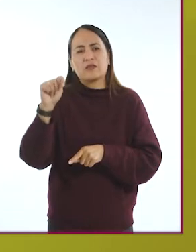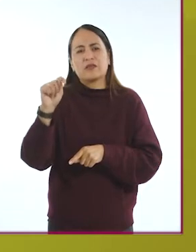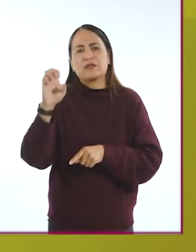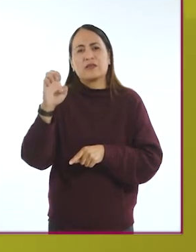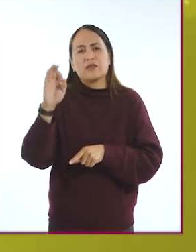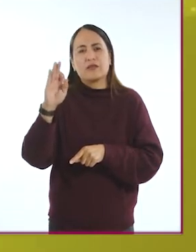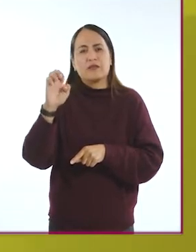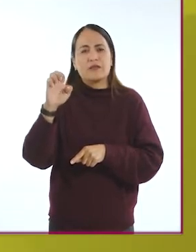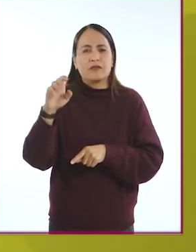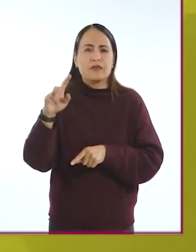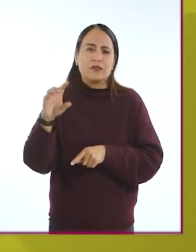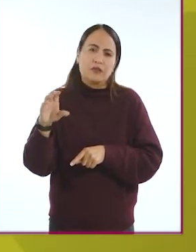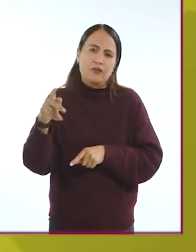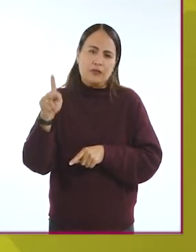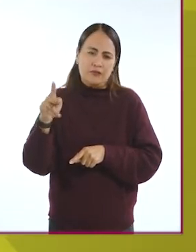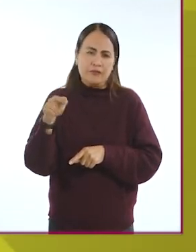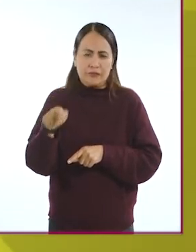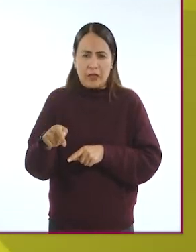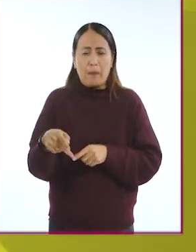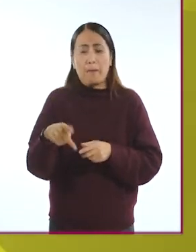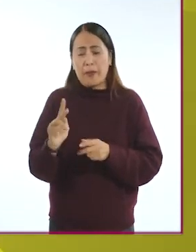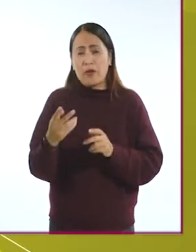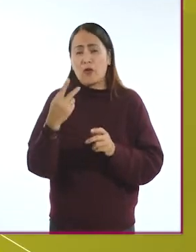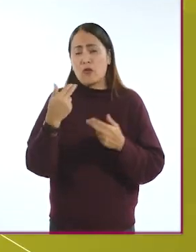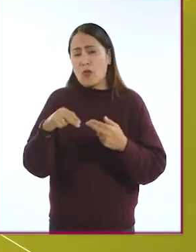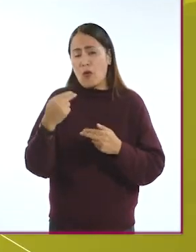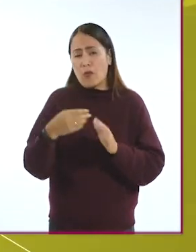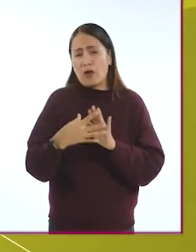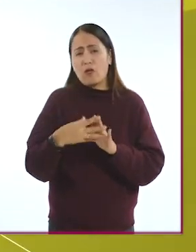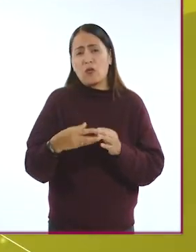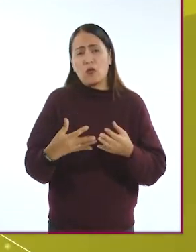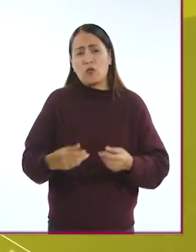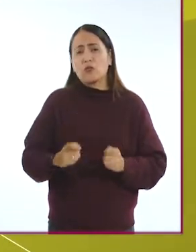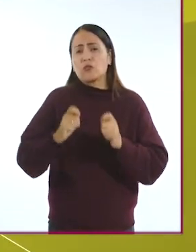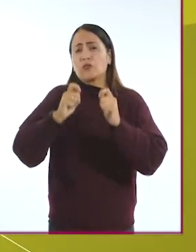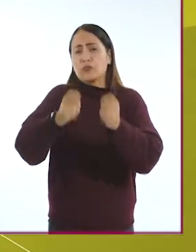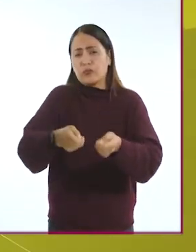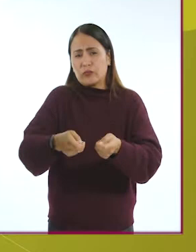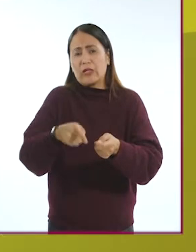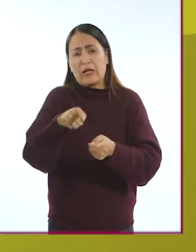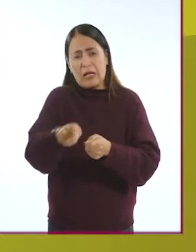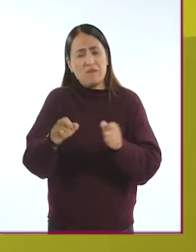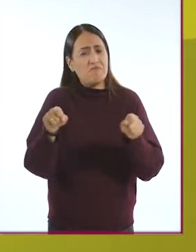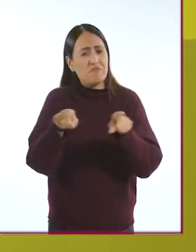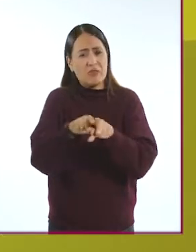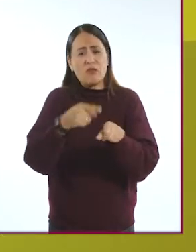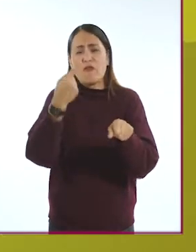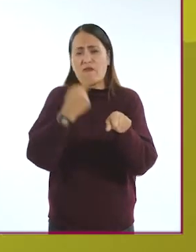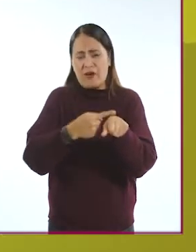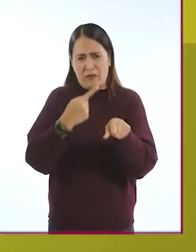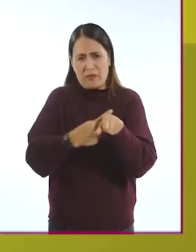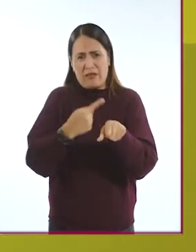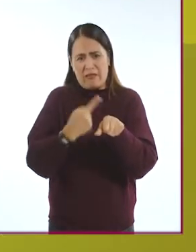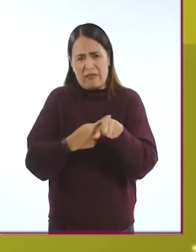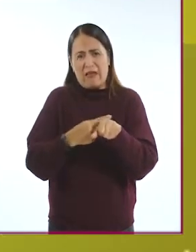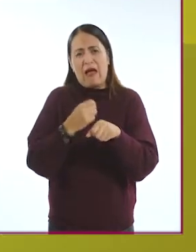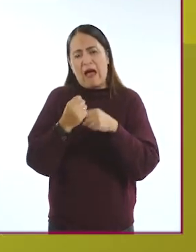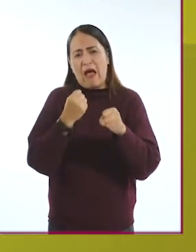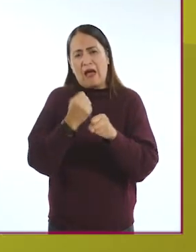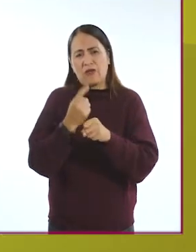Sin embargo, su nombre se debe al jugador de béisbol de los Yankees de Nueva York, quien fue diagnosticado con la enfermedad en